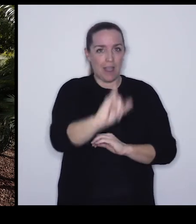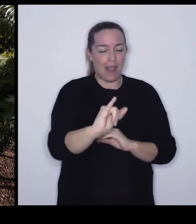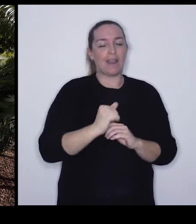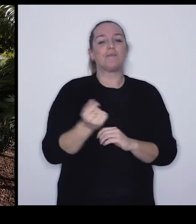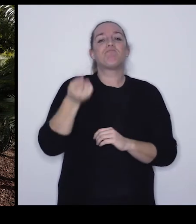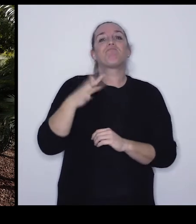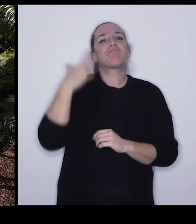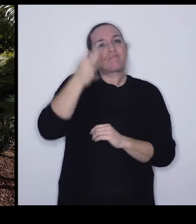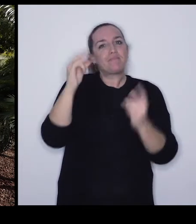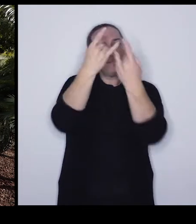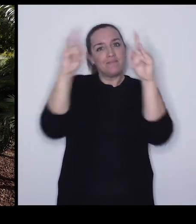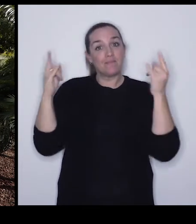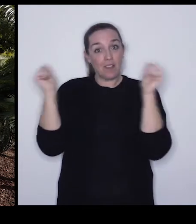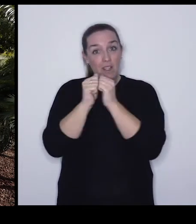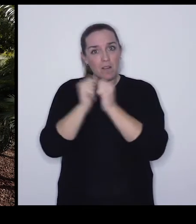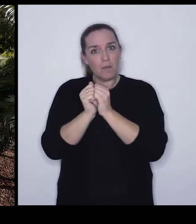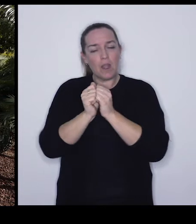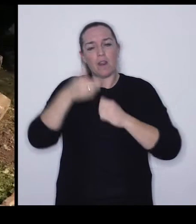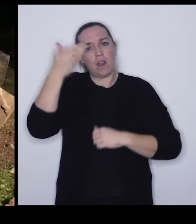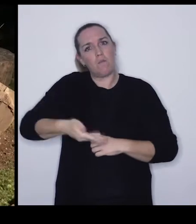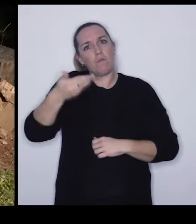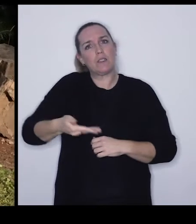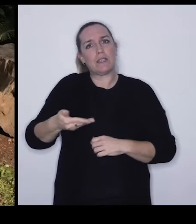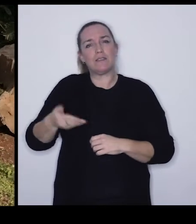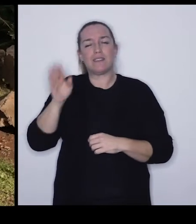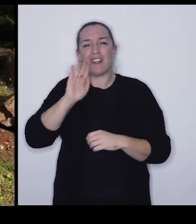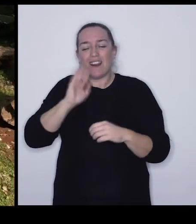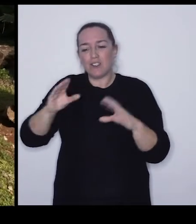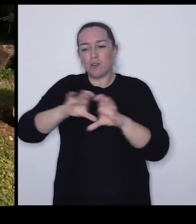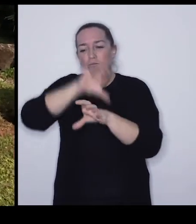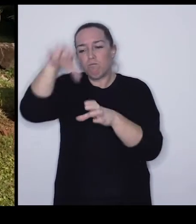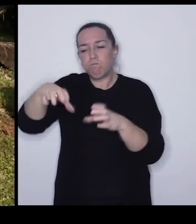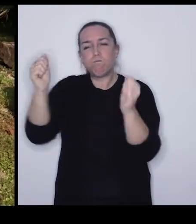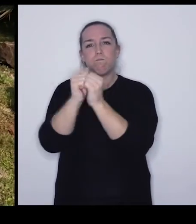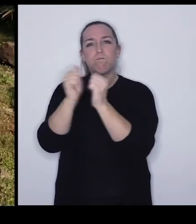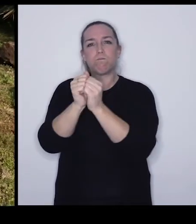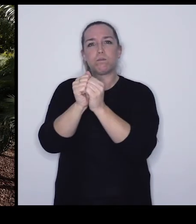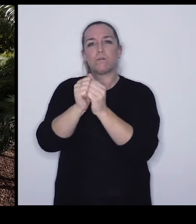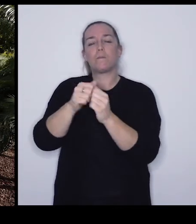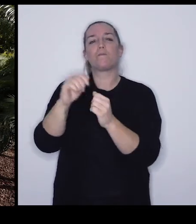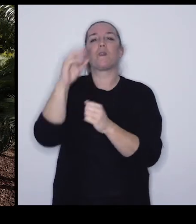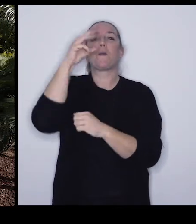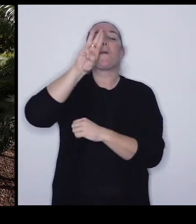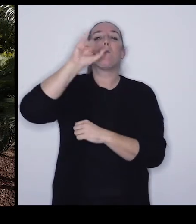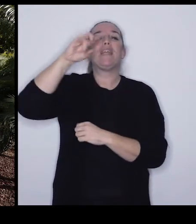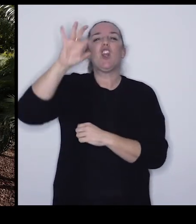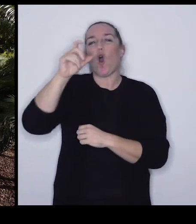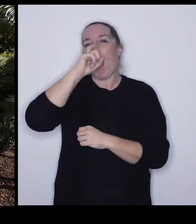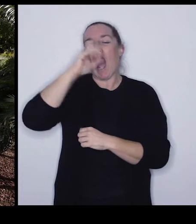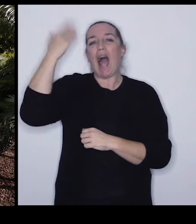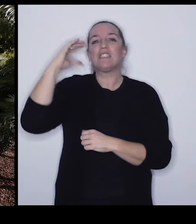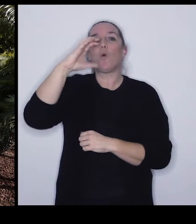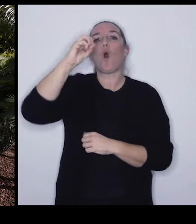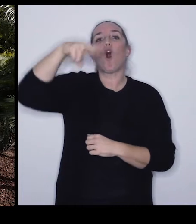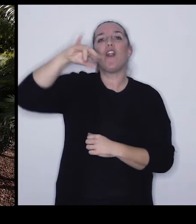Además en este Bosque de Piedra también tenemos colecciones... ...muy importantes como estos restos de coníferas antiguas... ...los tatarabuelos de las